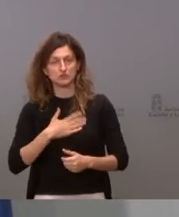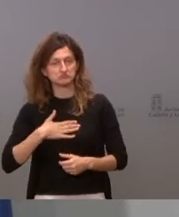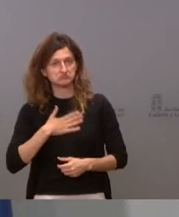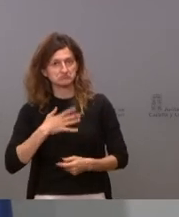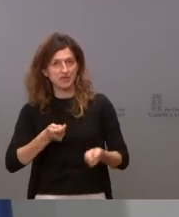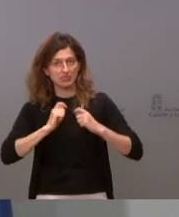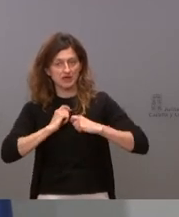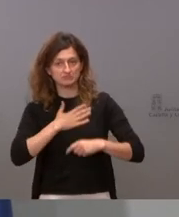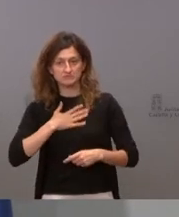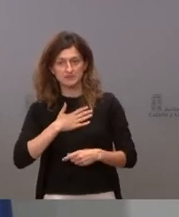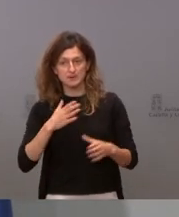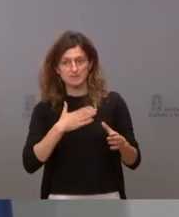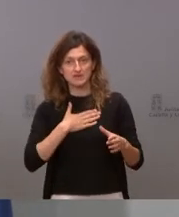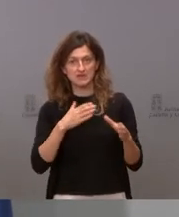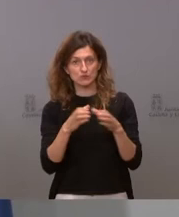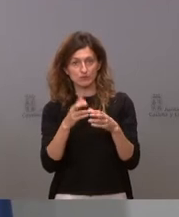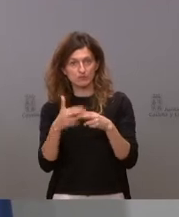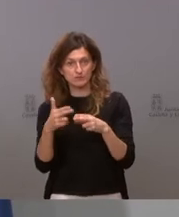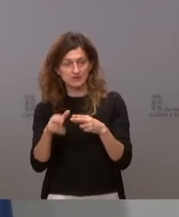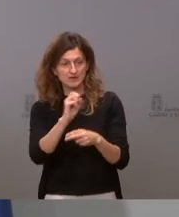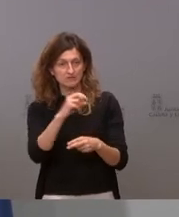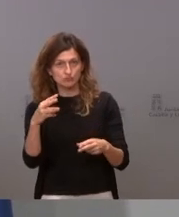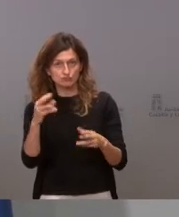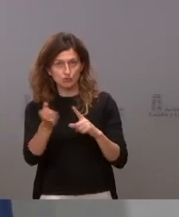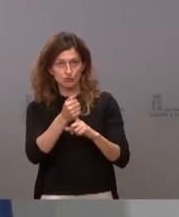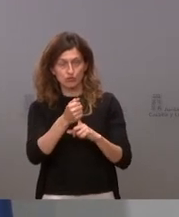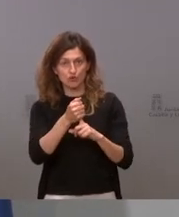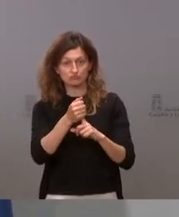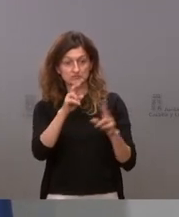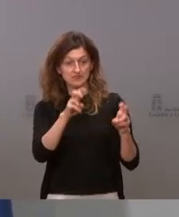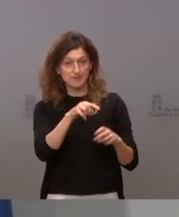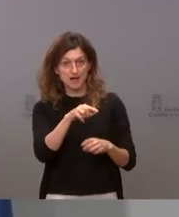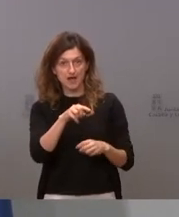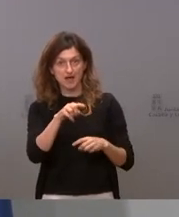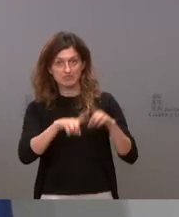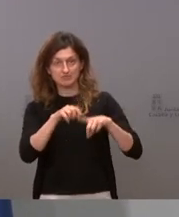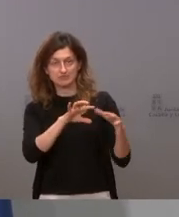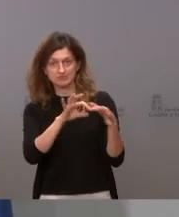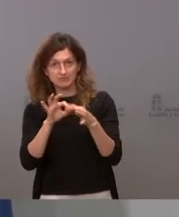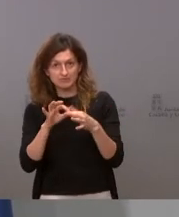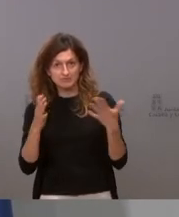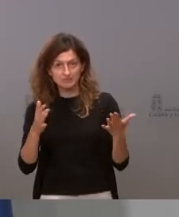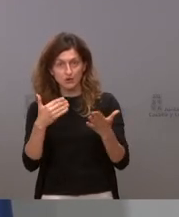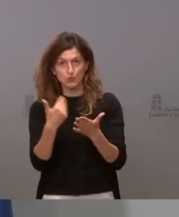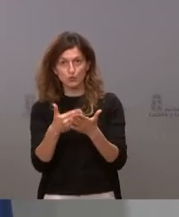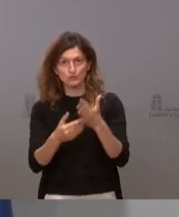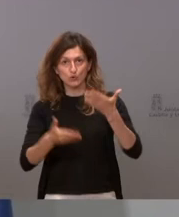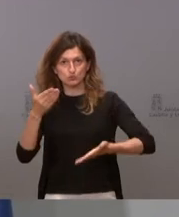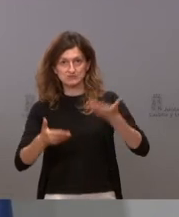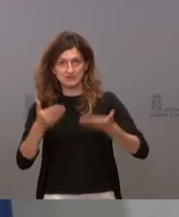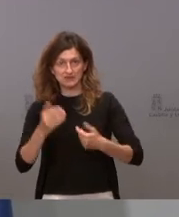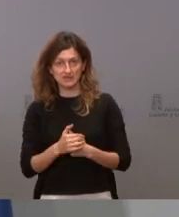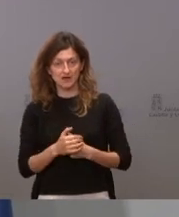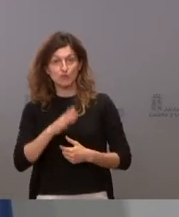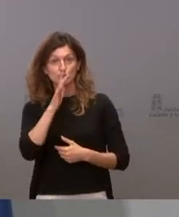que mi partido resolviera este asunto de acuerdo a la justicia y por tanto no puedo